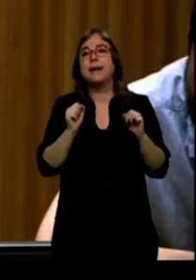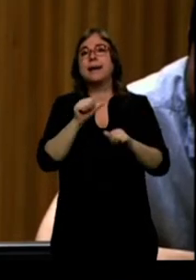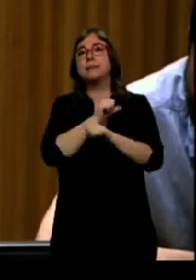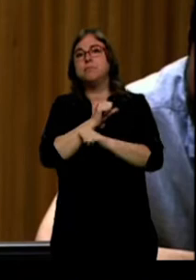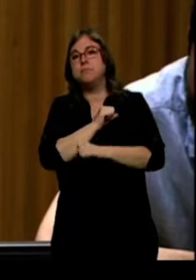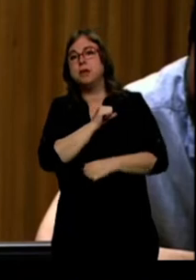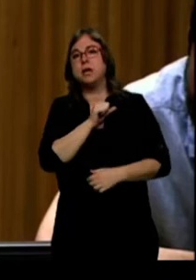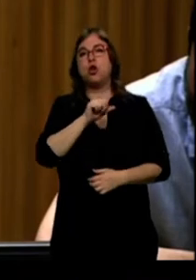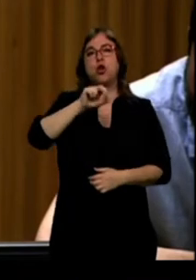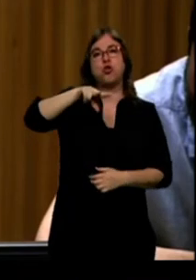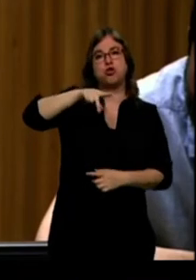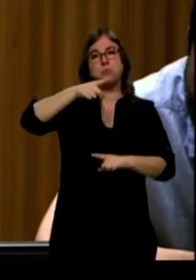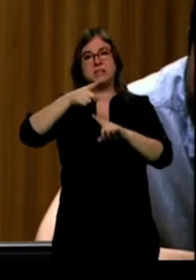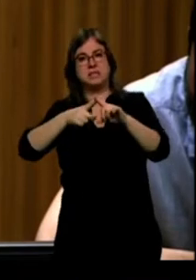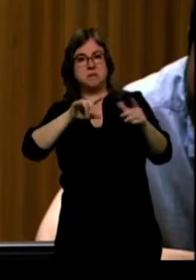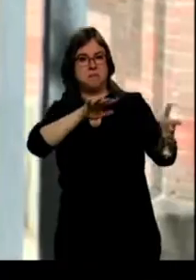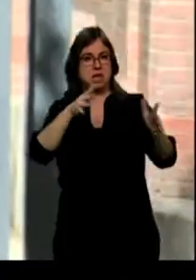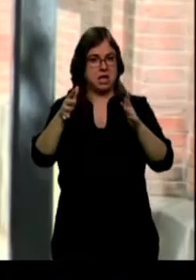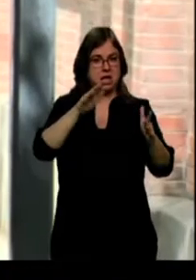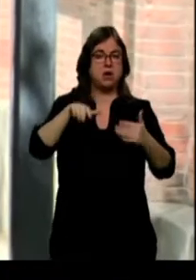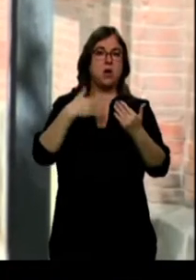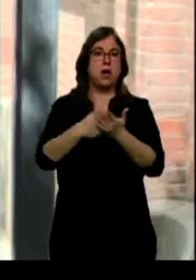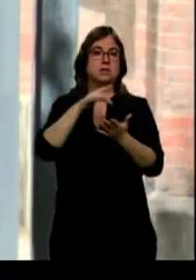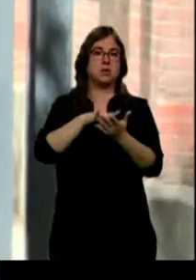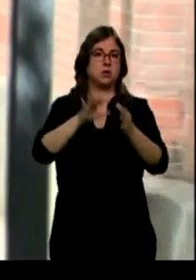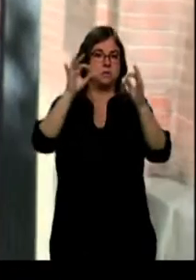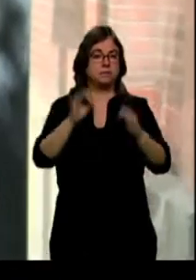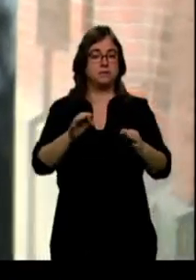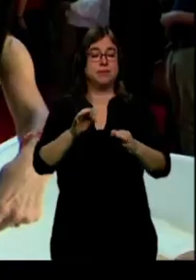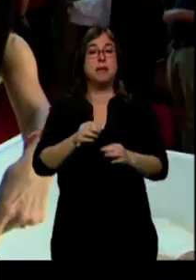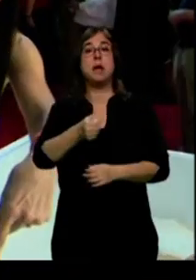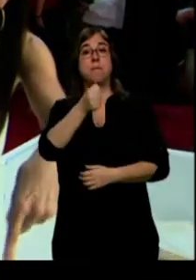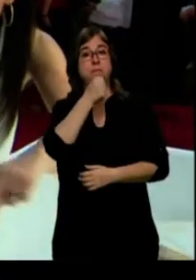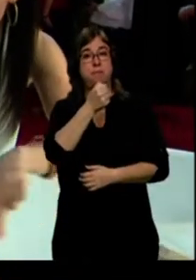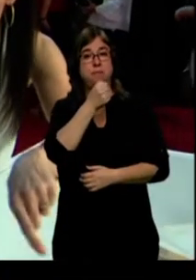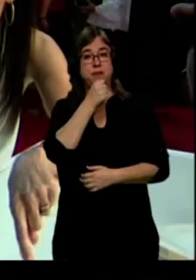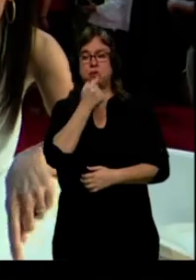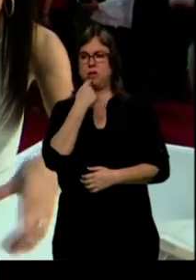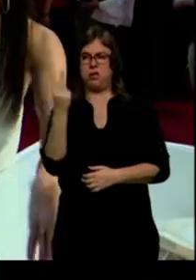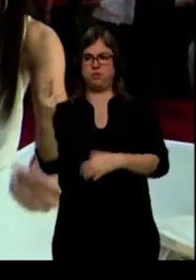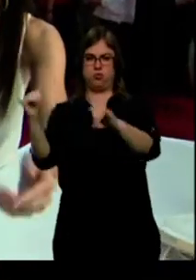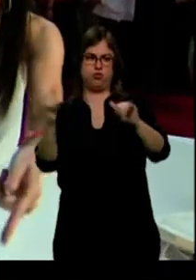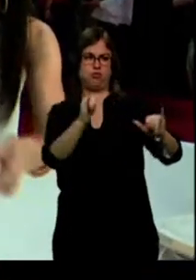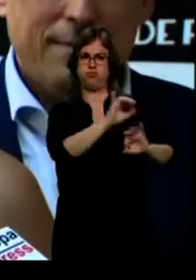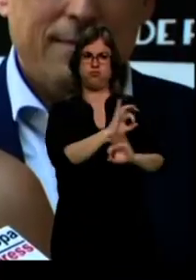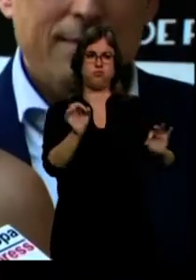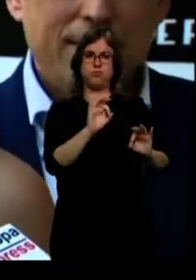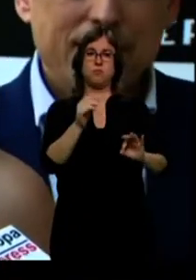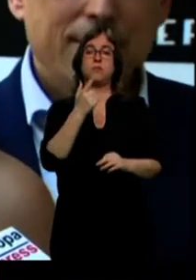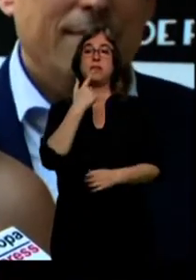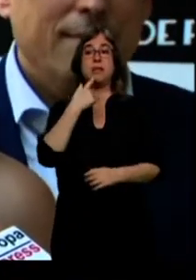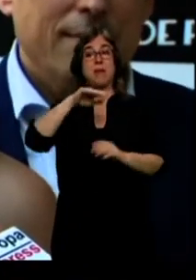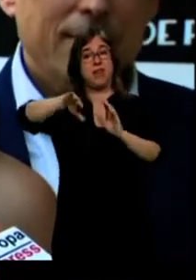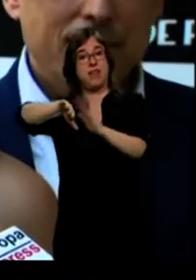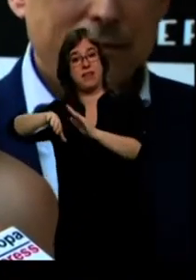y medio para que eso ocurra. Desde el PSOE niegan las palabras de ambos, tanto sobre la mirada al centro-derecha... Unidos